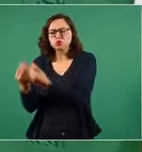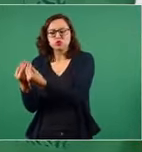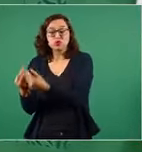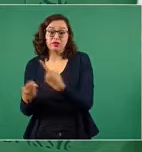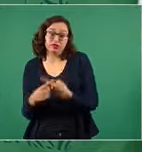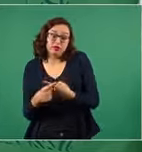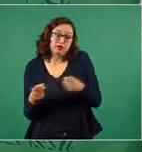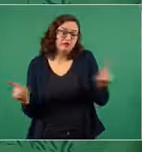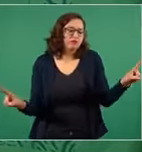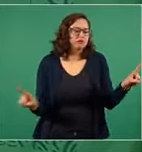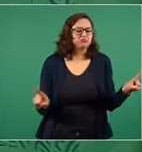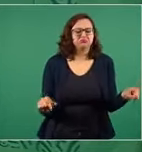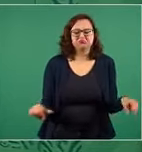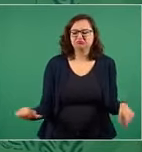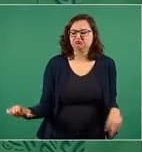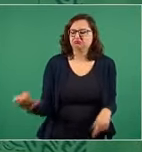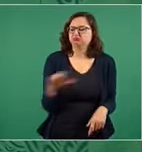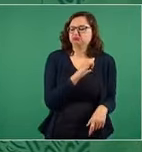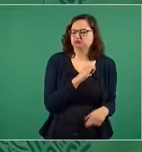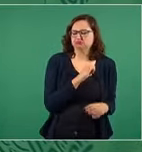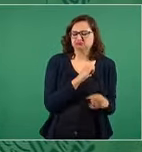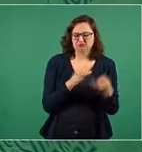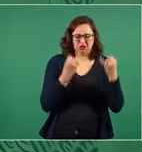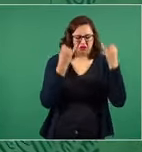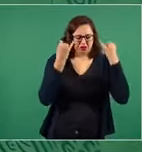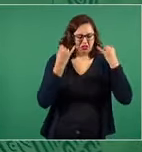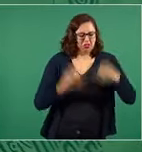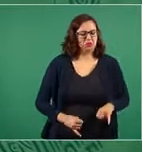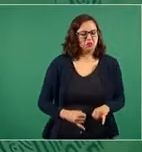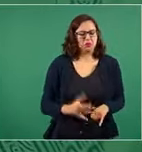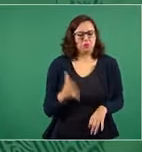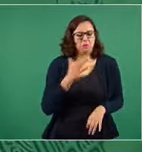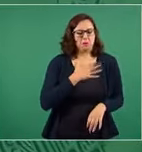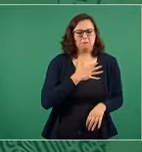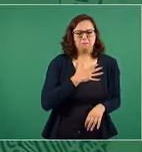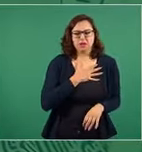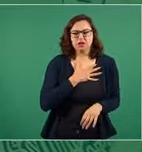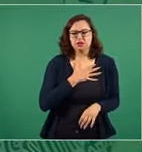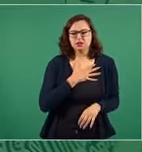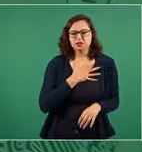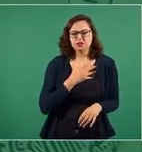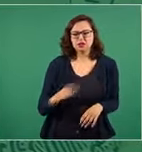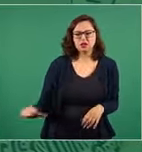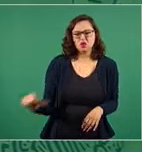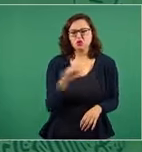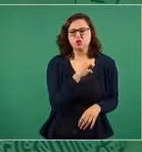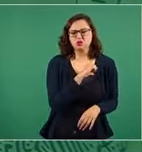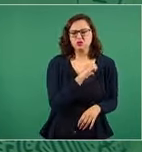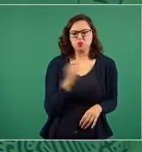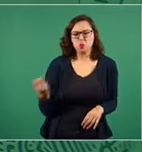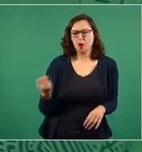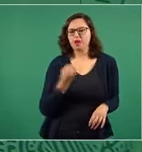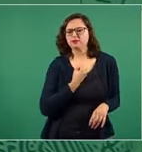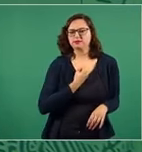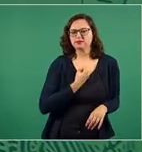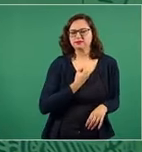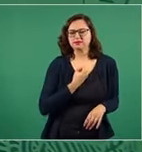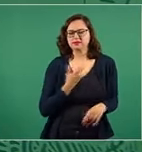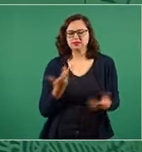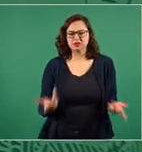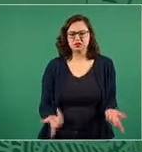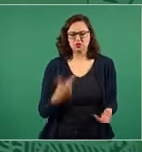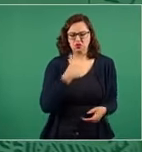quería eclipsarlo todo, el individualismo y el egoísmo, el